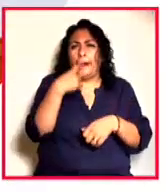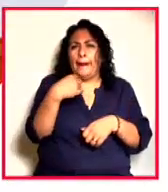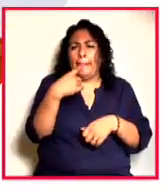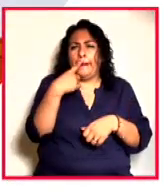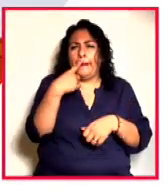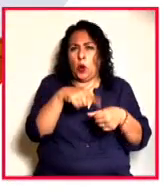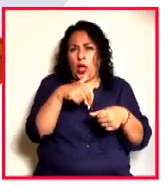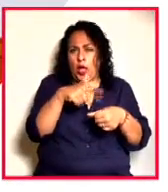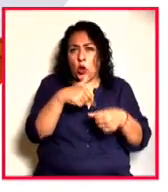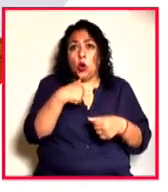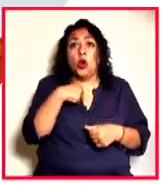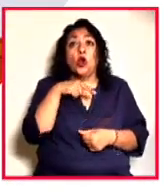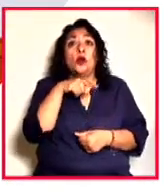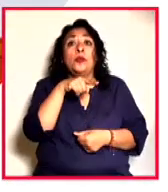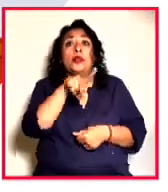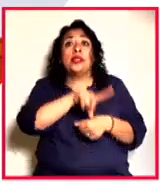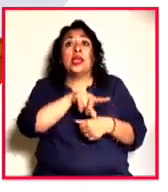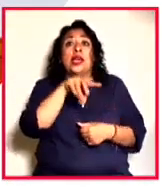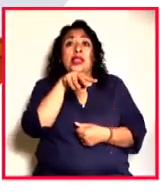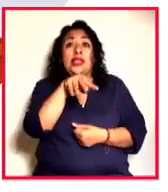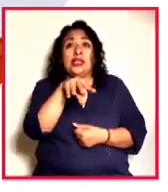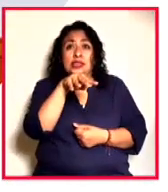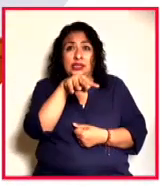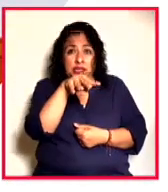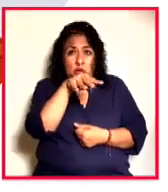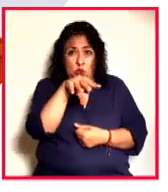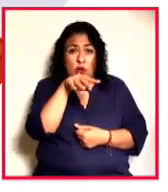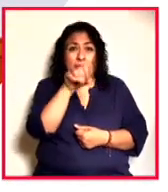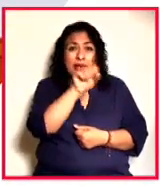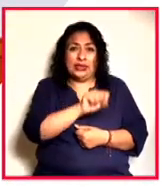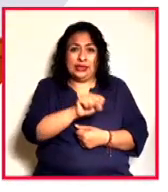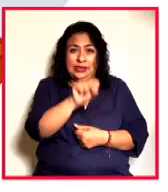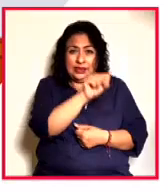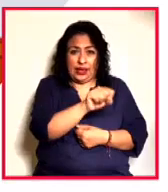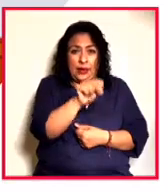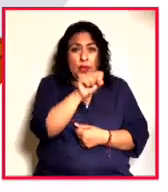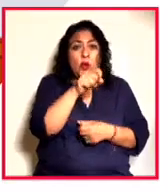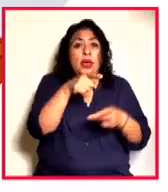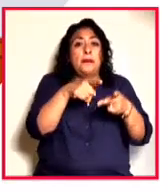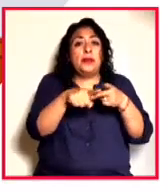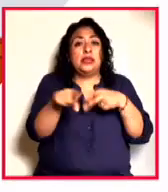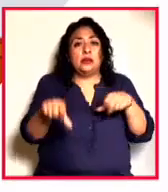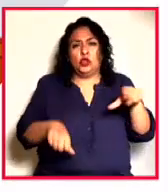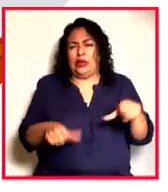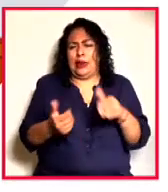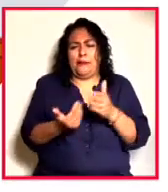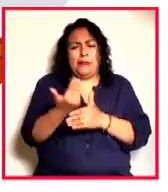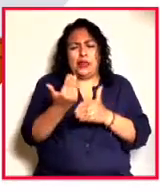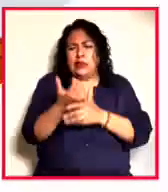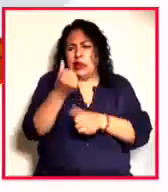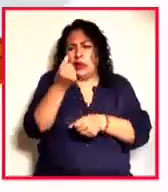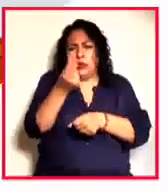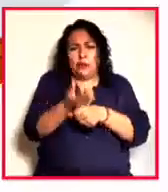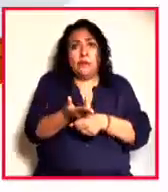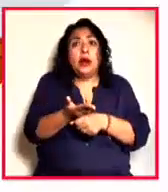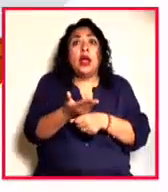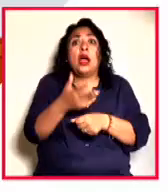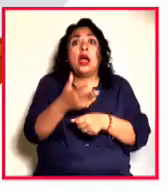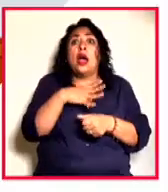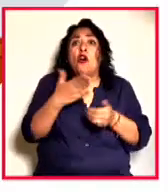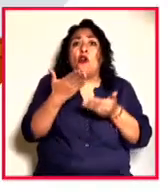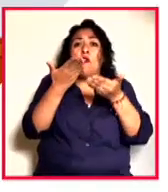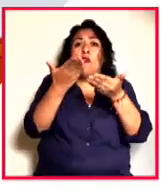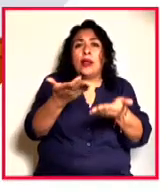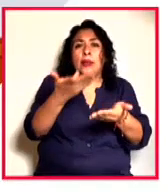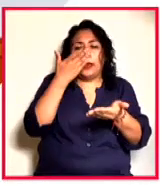El 19, sábado, comenzaremos las actividades muy temprano con una ofrenda floral